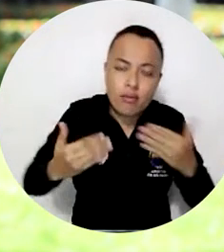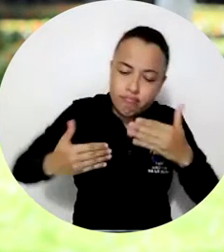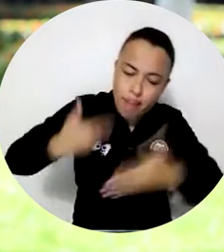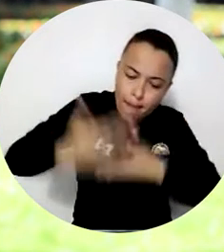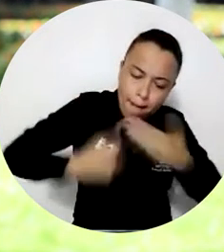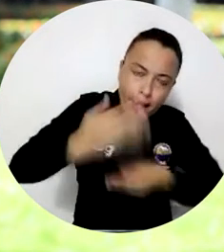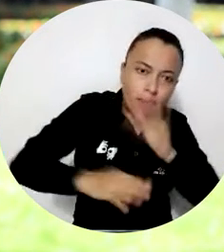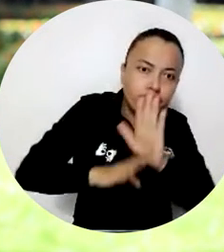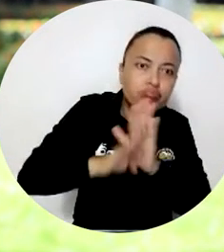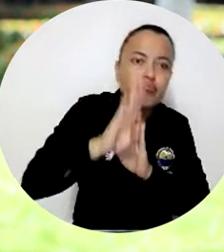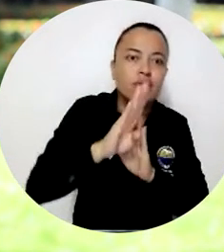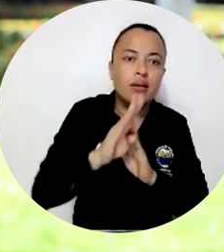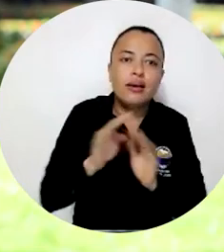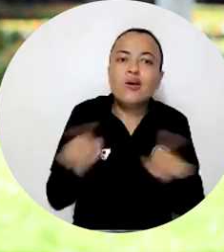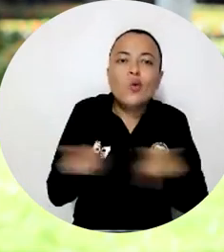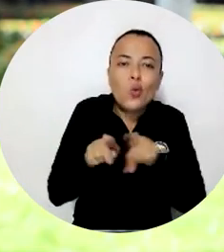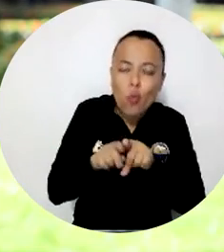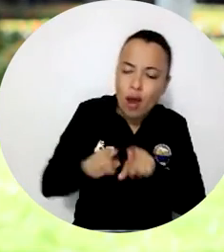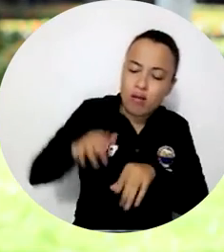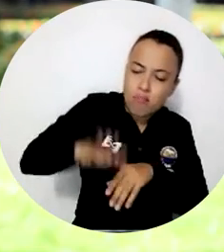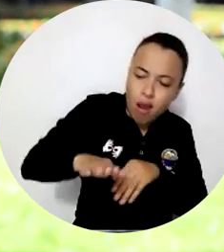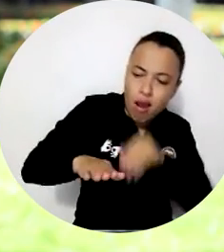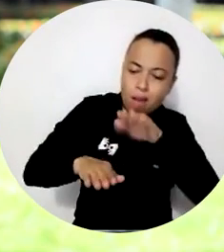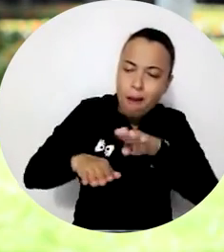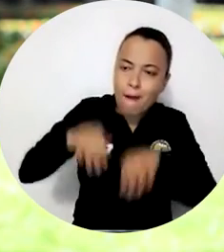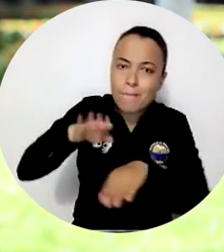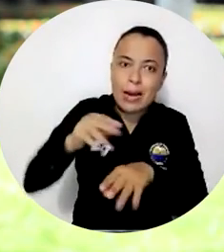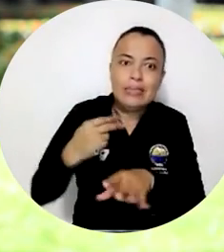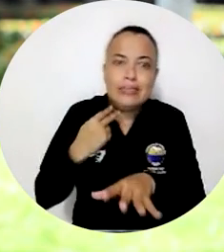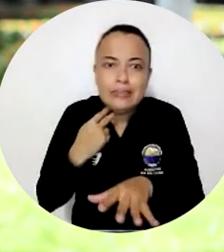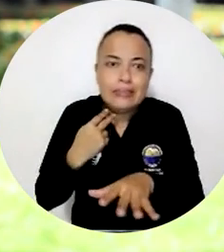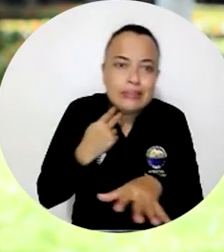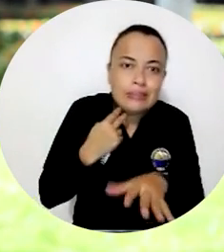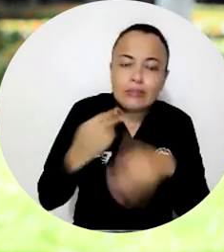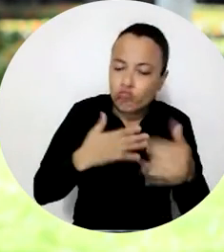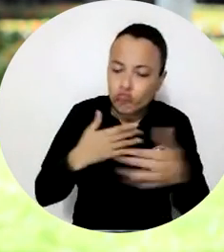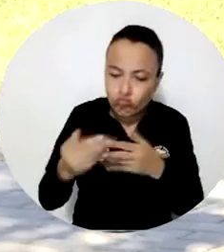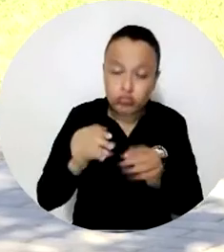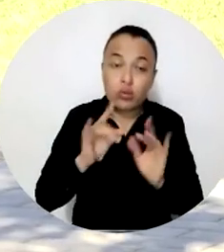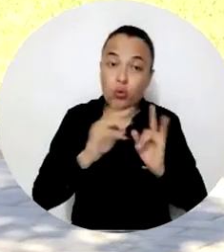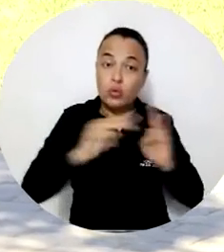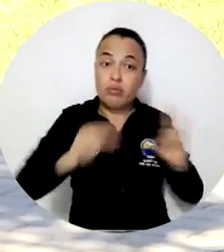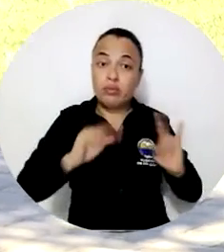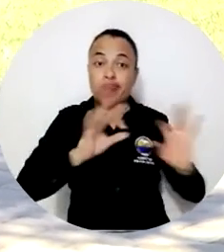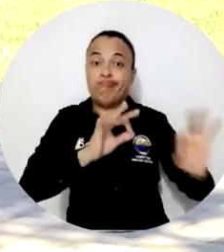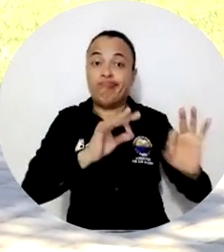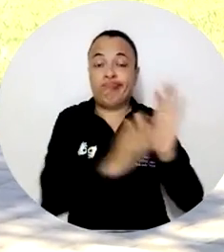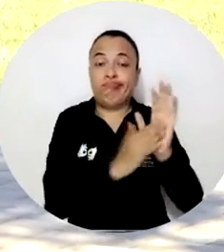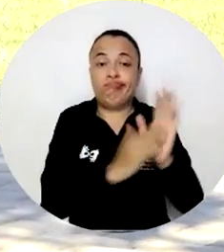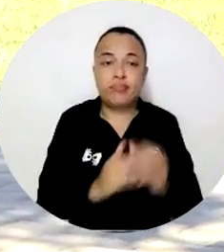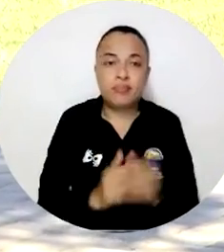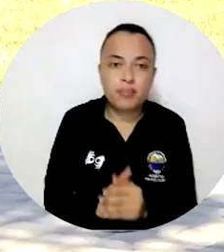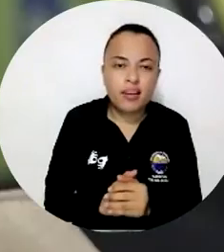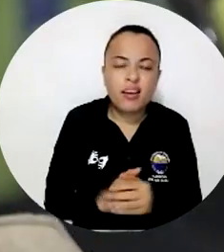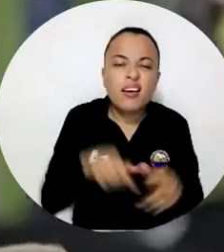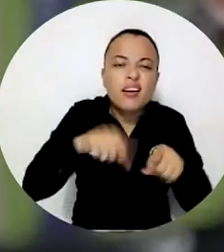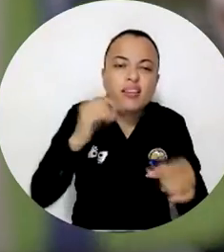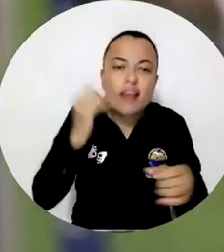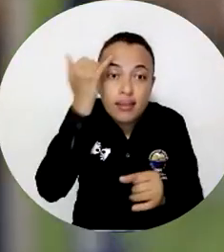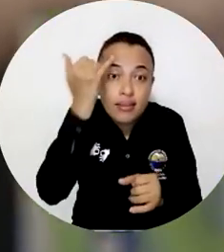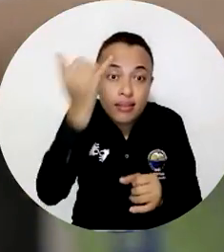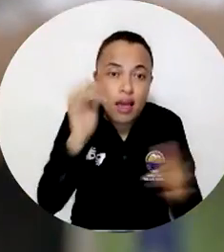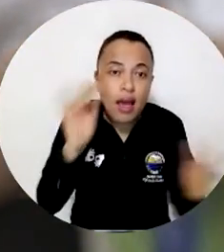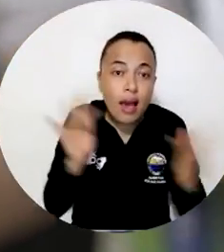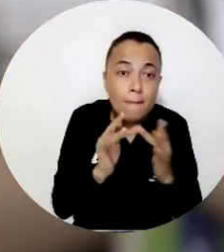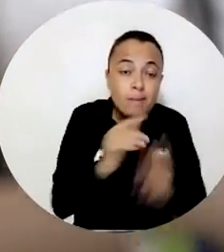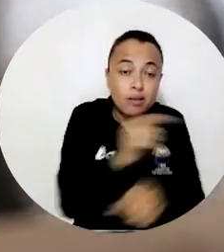un peldaño aparecen nuevos retos y en eso pues la universidad ha hecho un papel fundamental. Esta iniciativa se alinea a la labor que cumple el